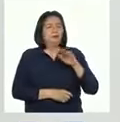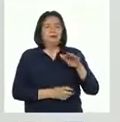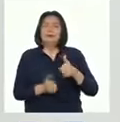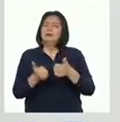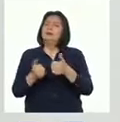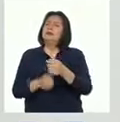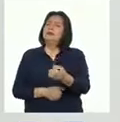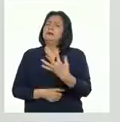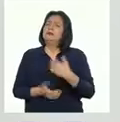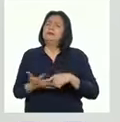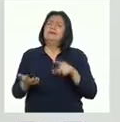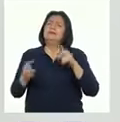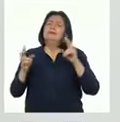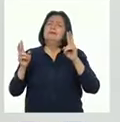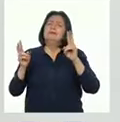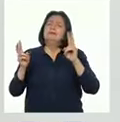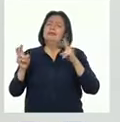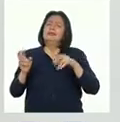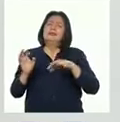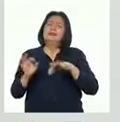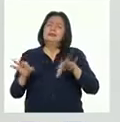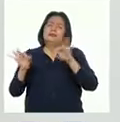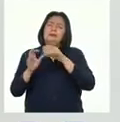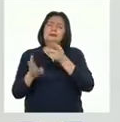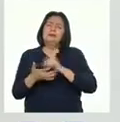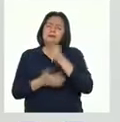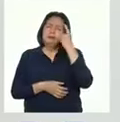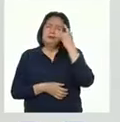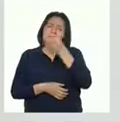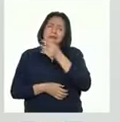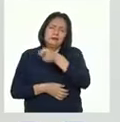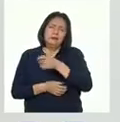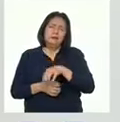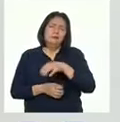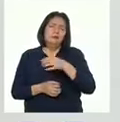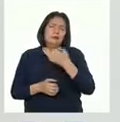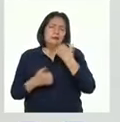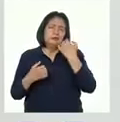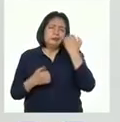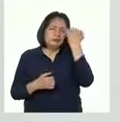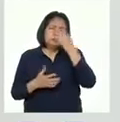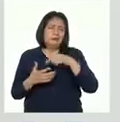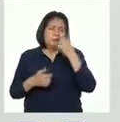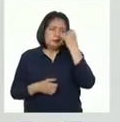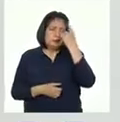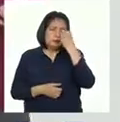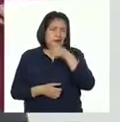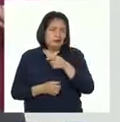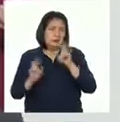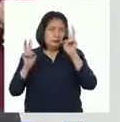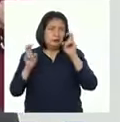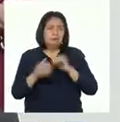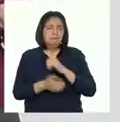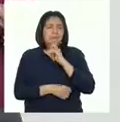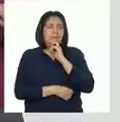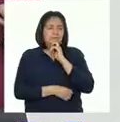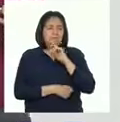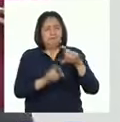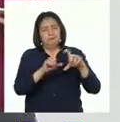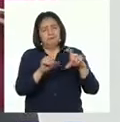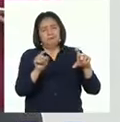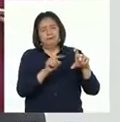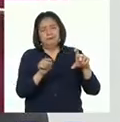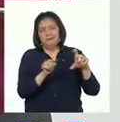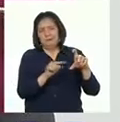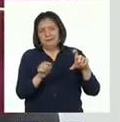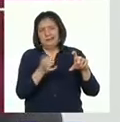cuéntanos, ¿de qué trata? ¿Crees que hay alguna idea principal que nos ayude a comprender el tema? Pues este párrafo